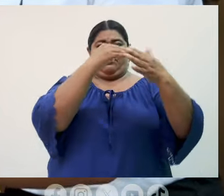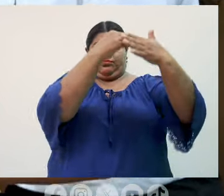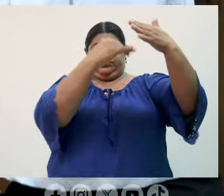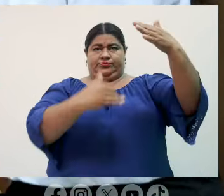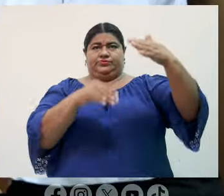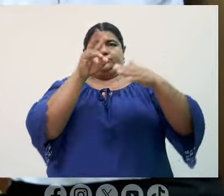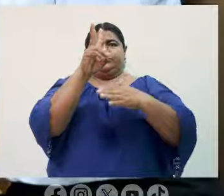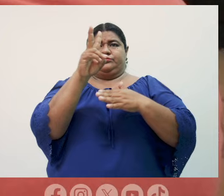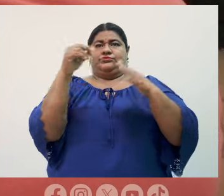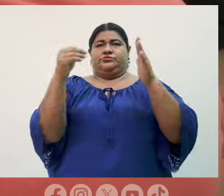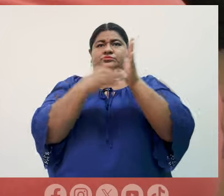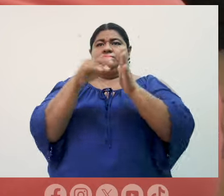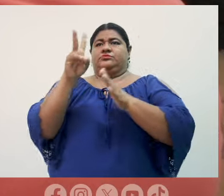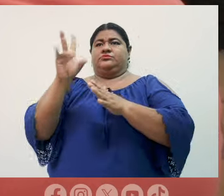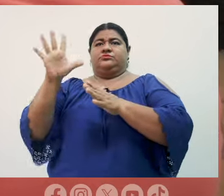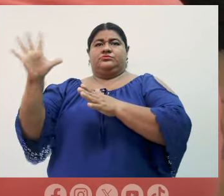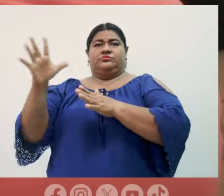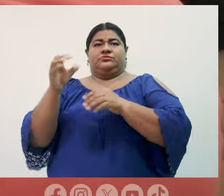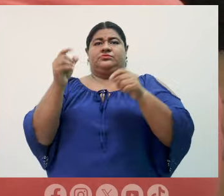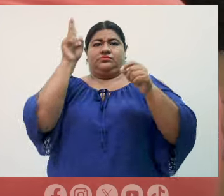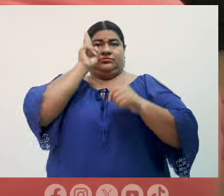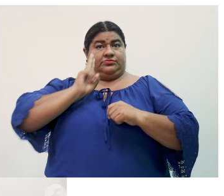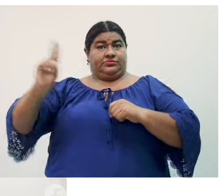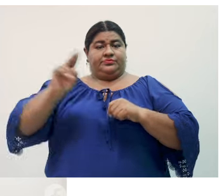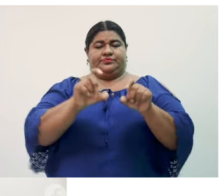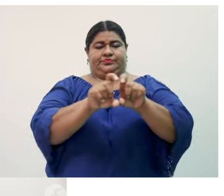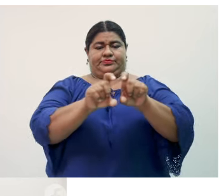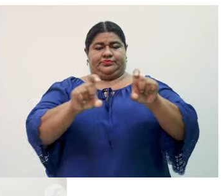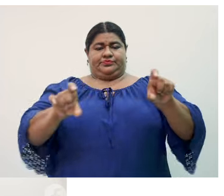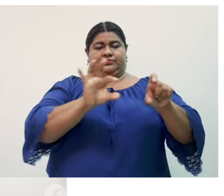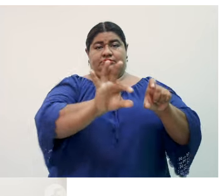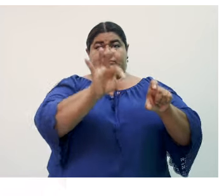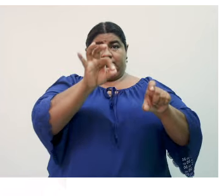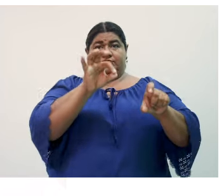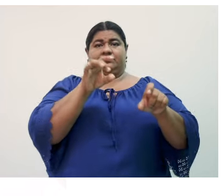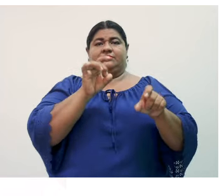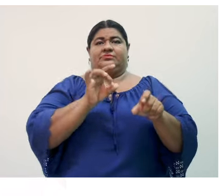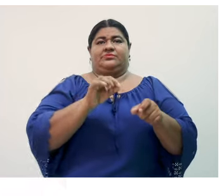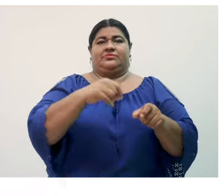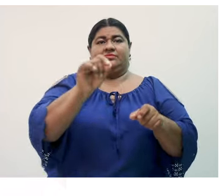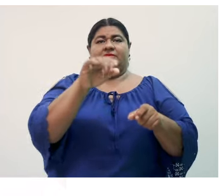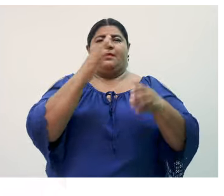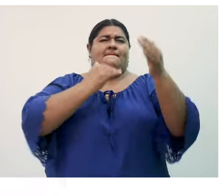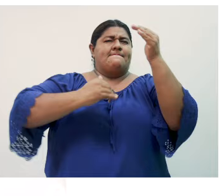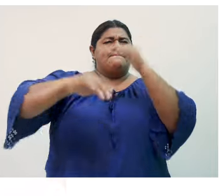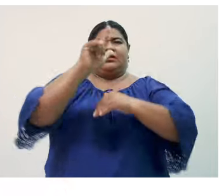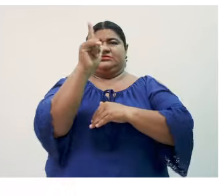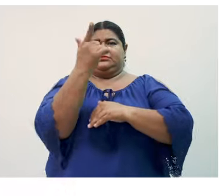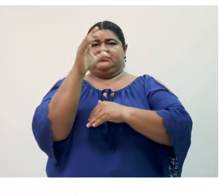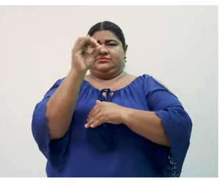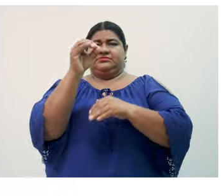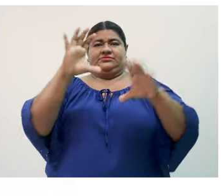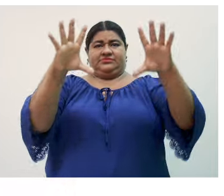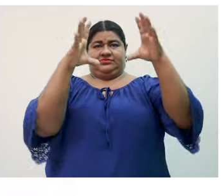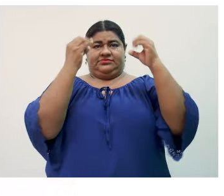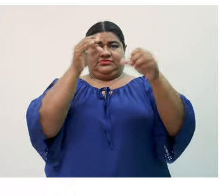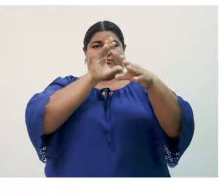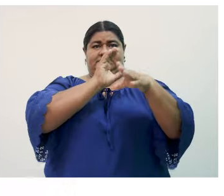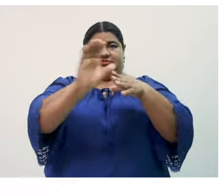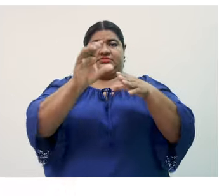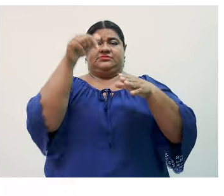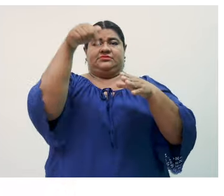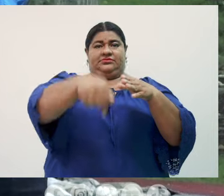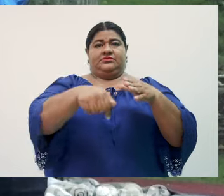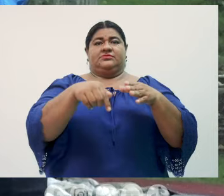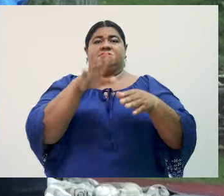2025 de nuestra universidad. Le das click en Descargar para que conozcas las más de 70 carreras que ofrece nuestra casa de